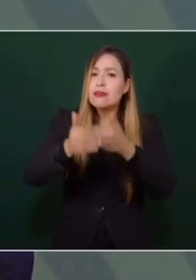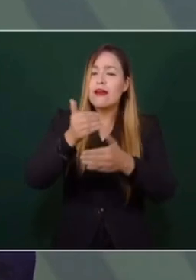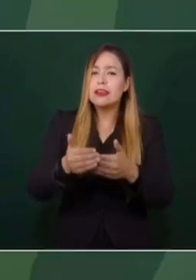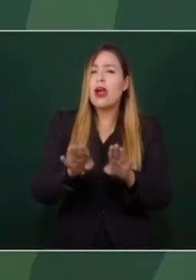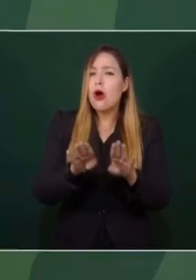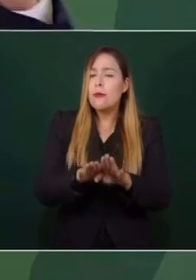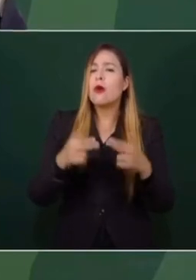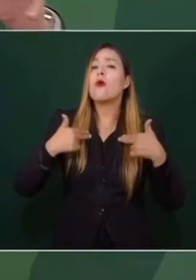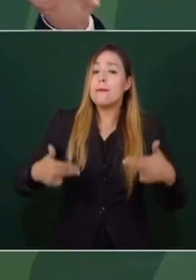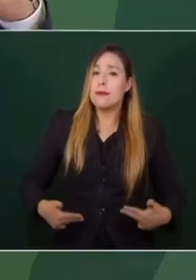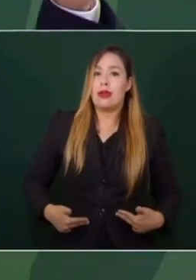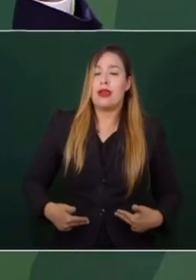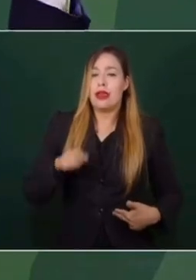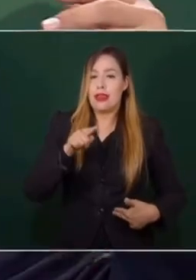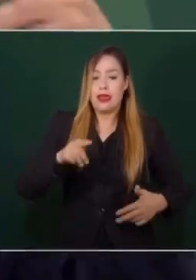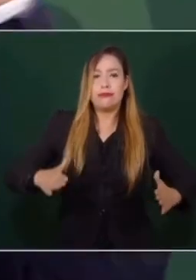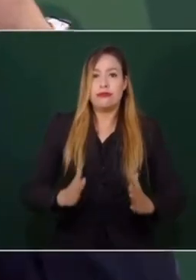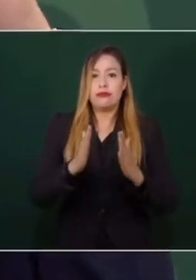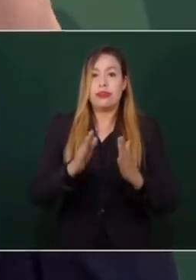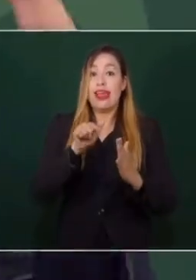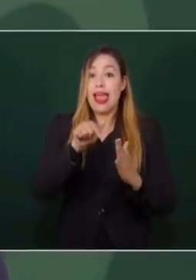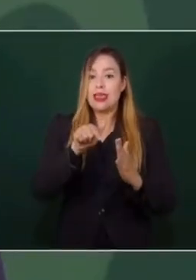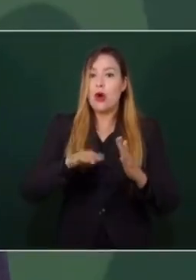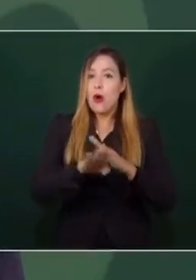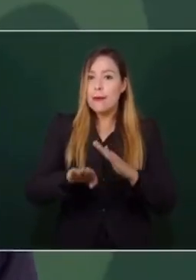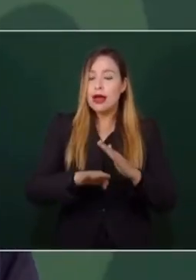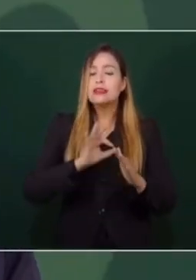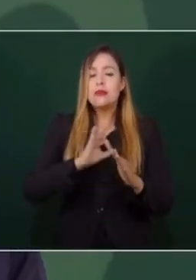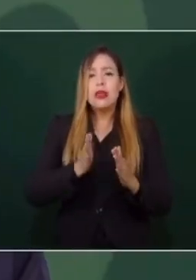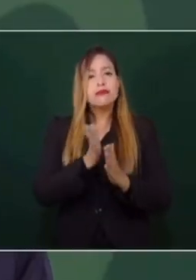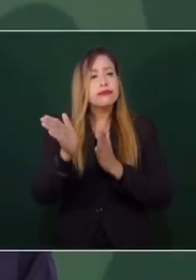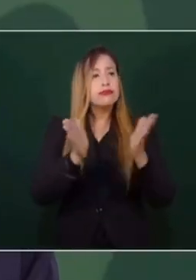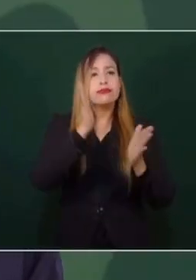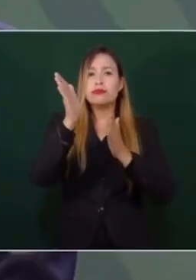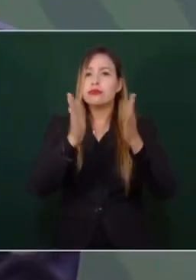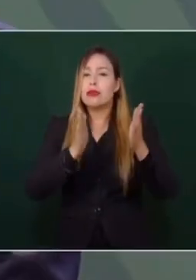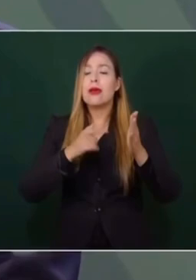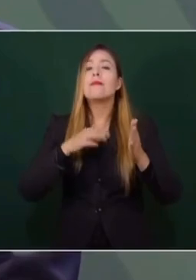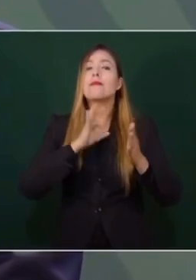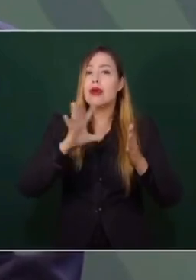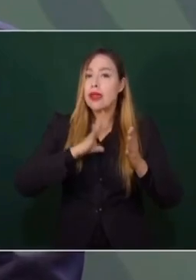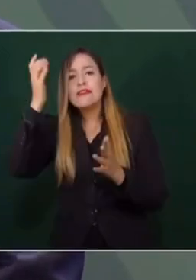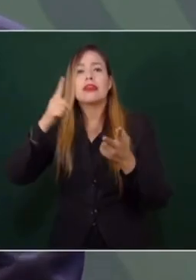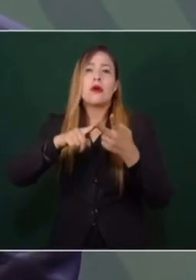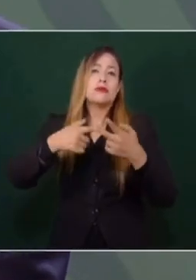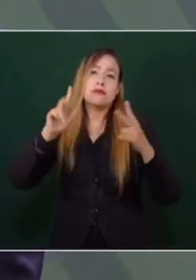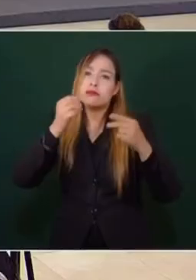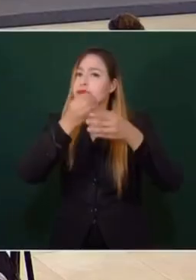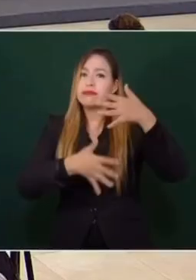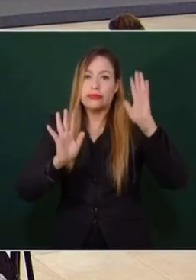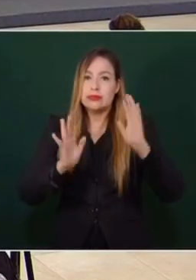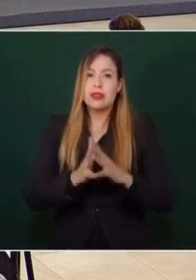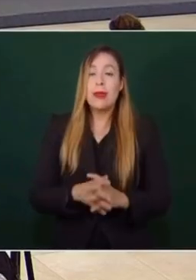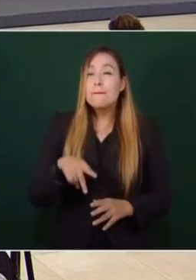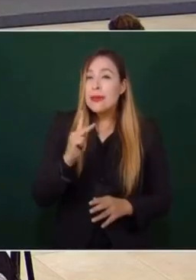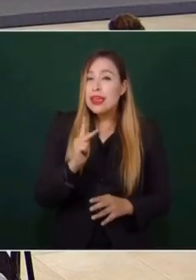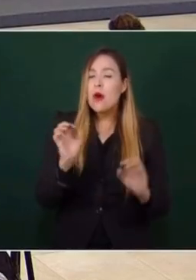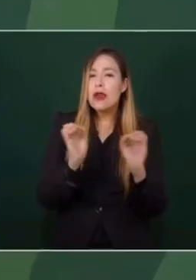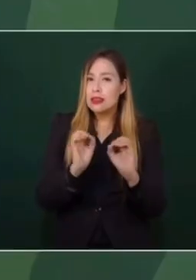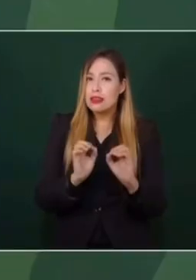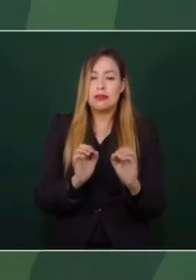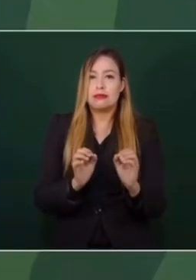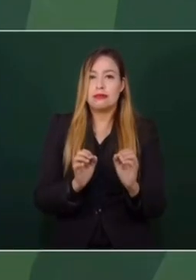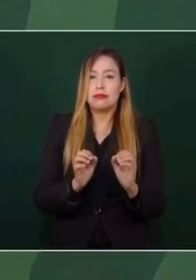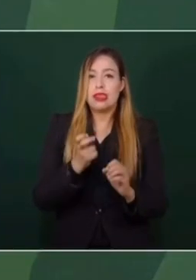fraterna, y que a partir del tronco común ya se puedan formar buenos técnicos, científicos, pero que nada humano